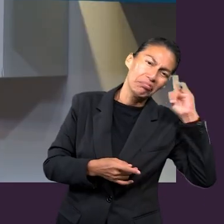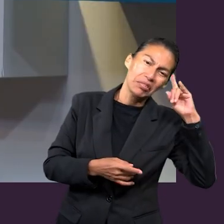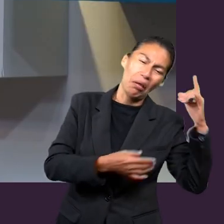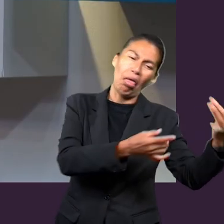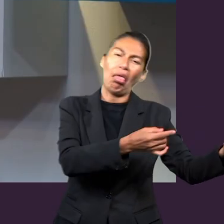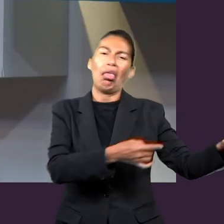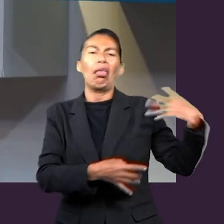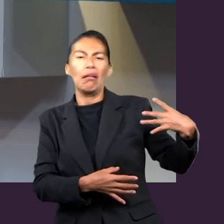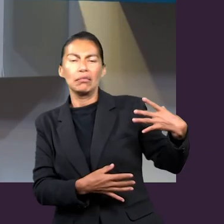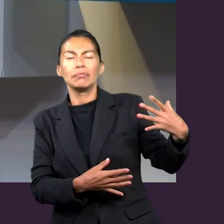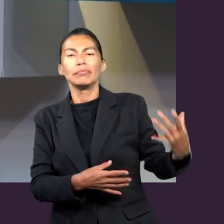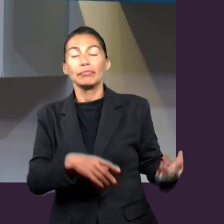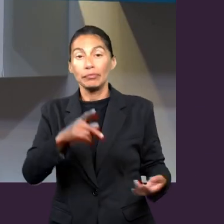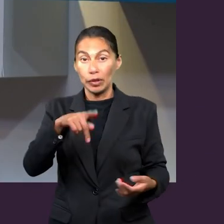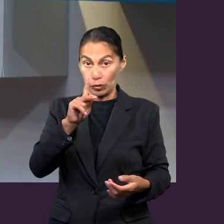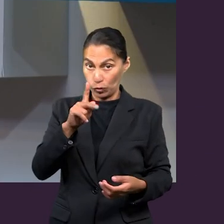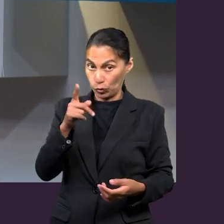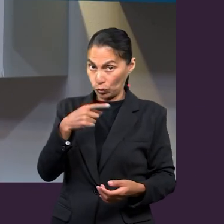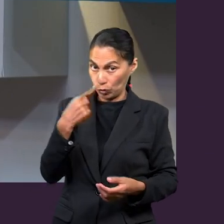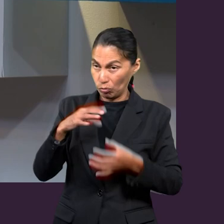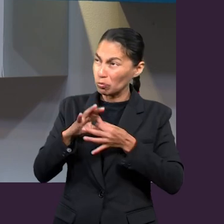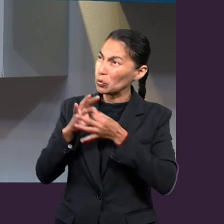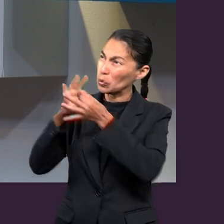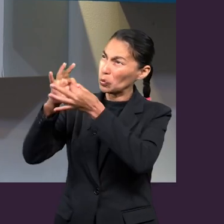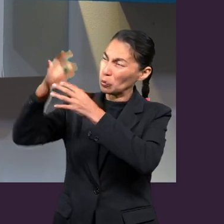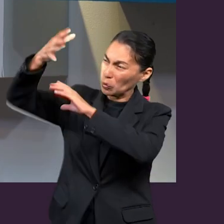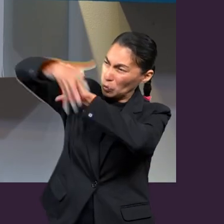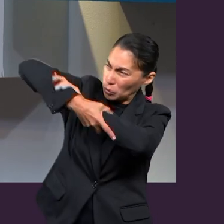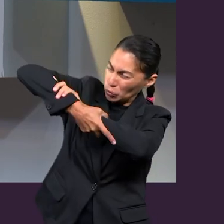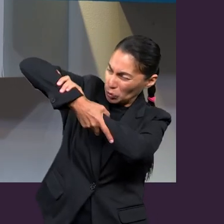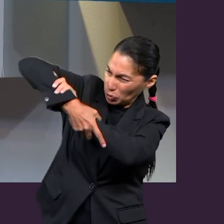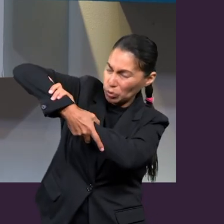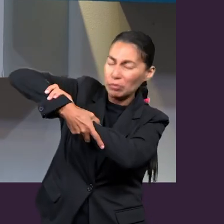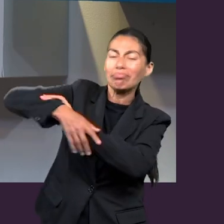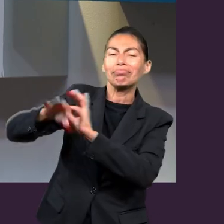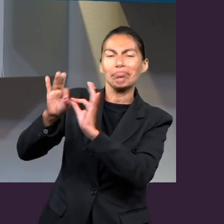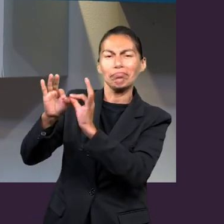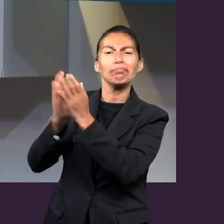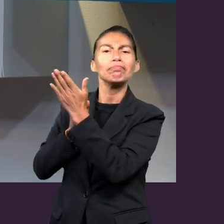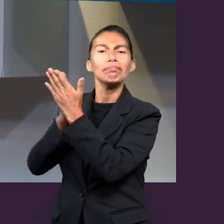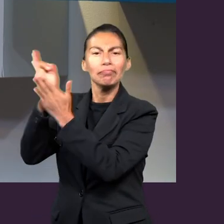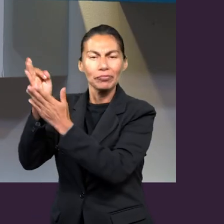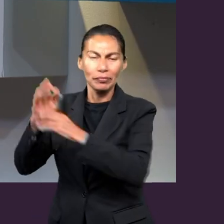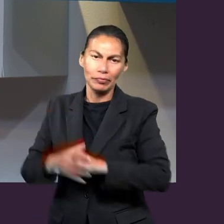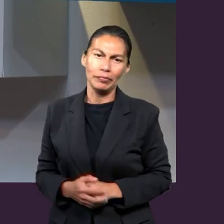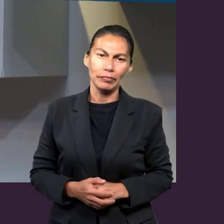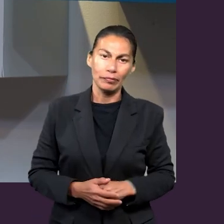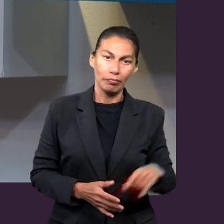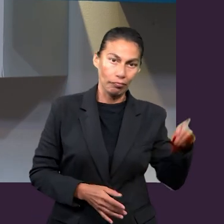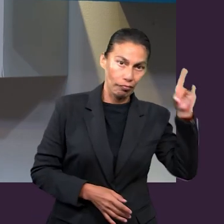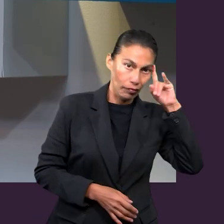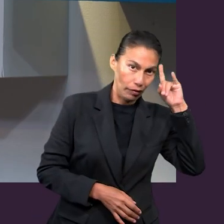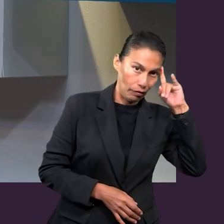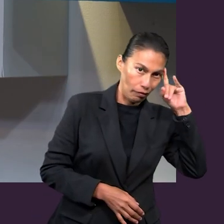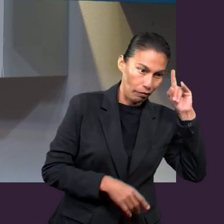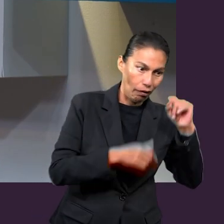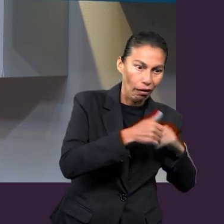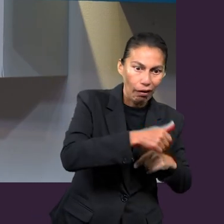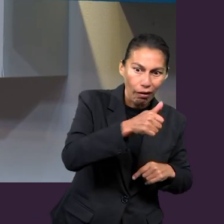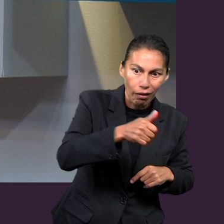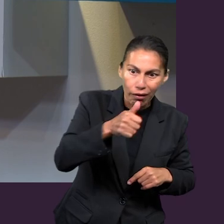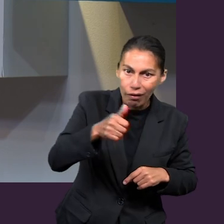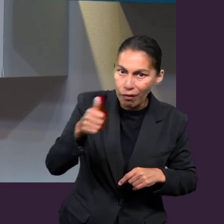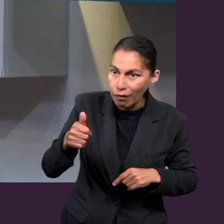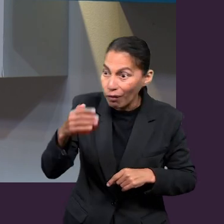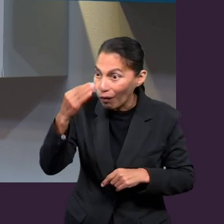extraordinario. Porque es que el enemigo también tiene su armadura. Y sabe, y seguramente que el diablo nos